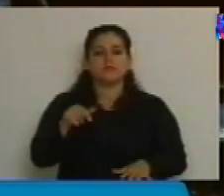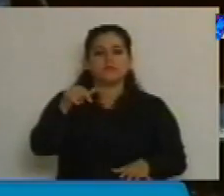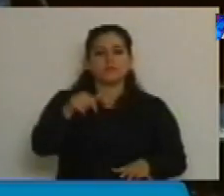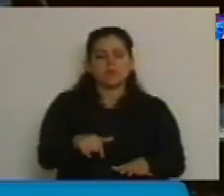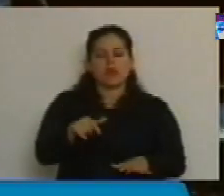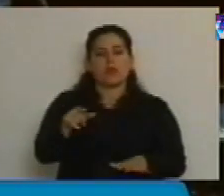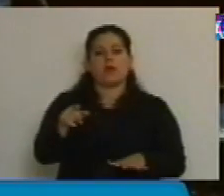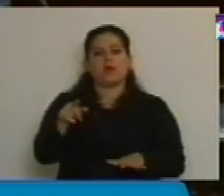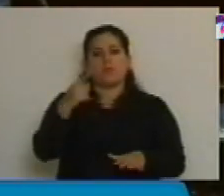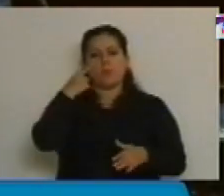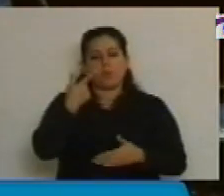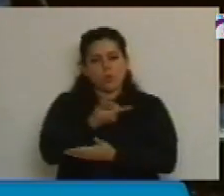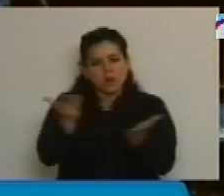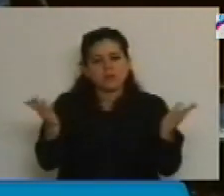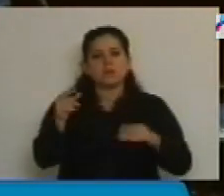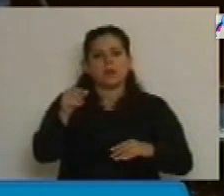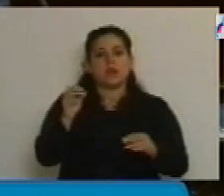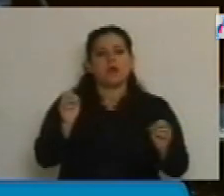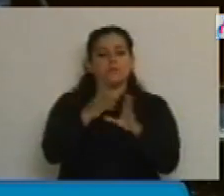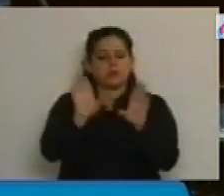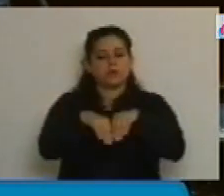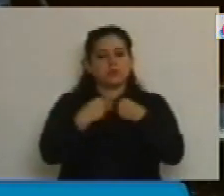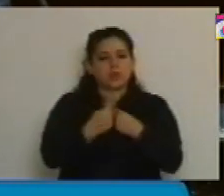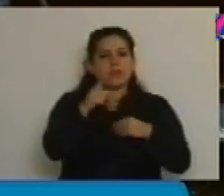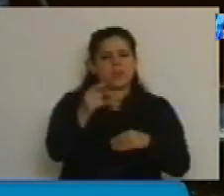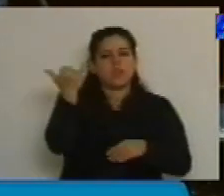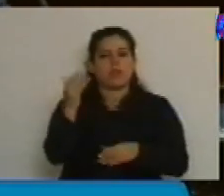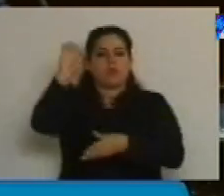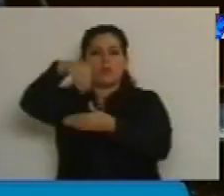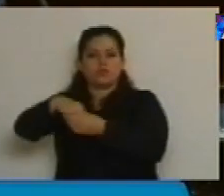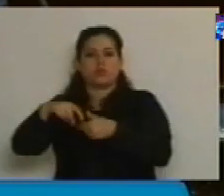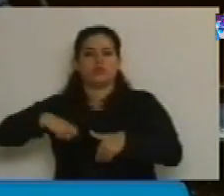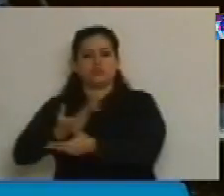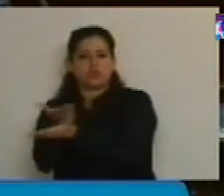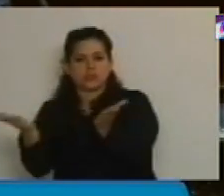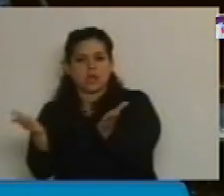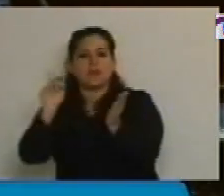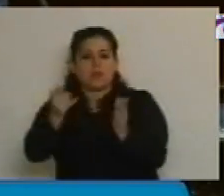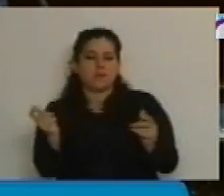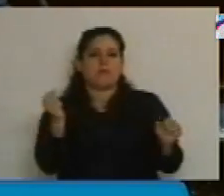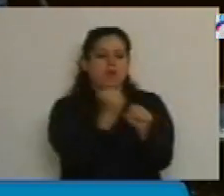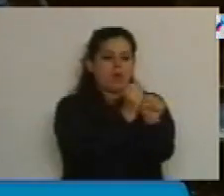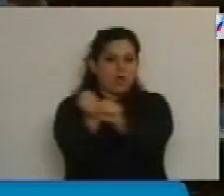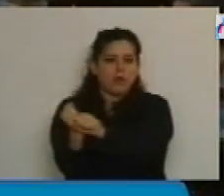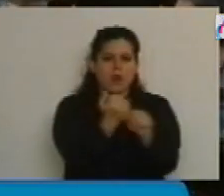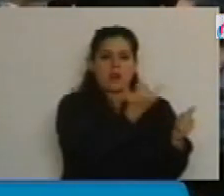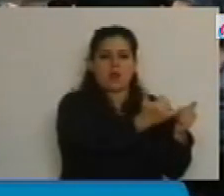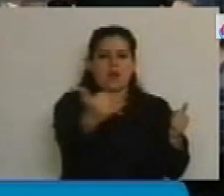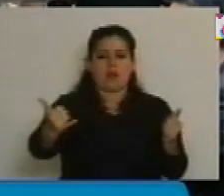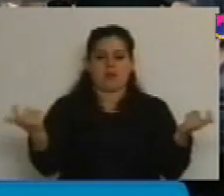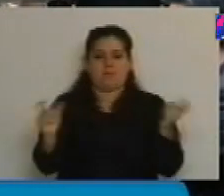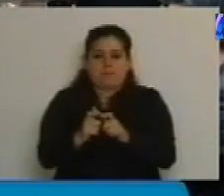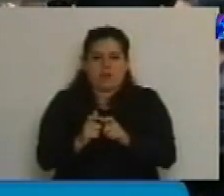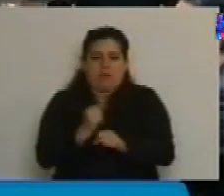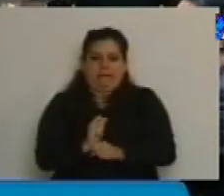de carácter social demuestran claramente resultados contundentes en materia de inclusión social, de reducción del desempleo de la pobreza y